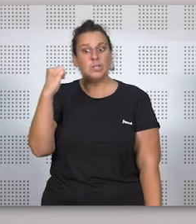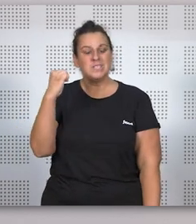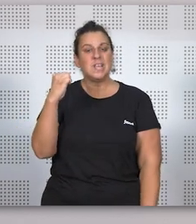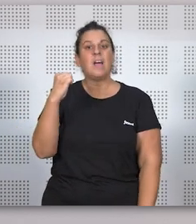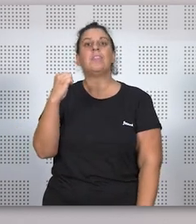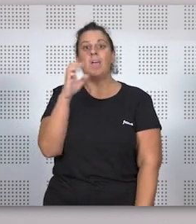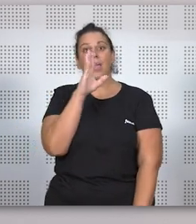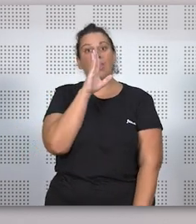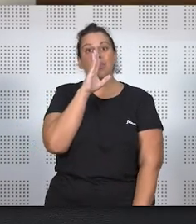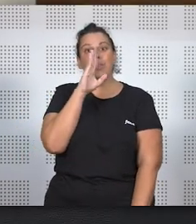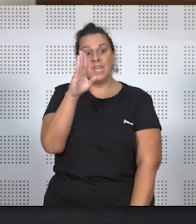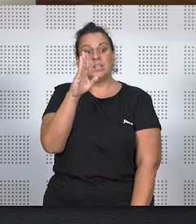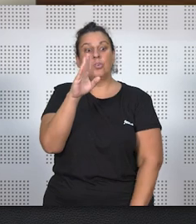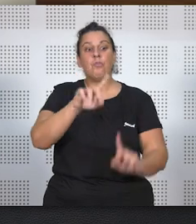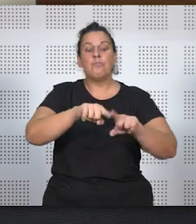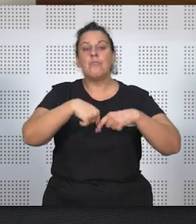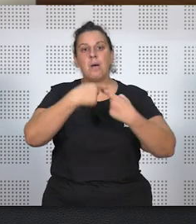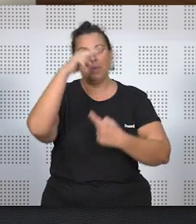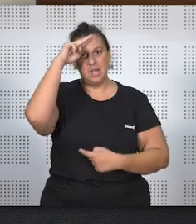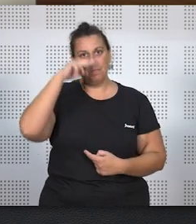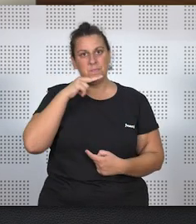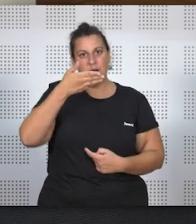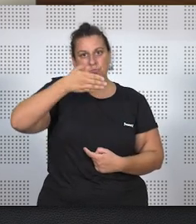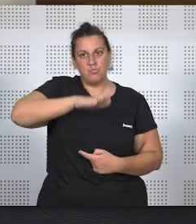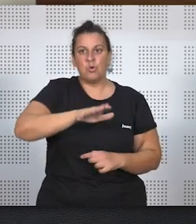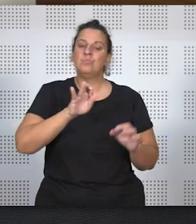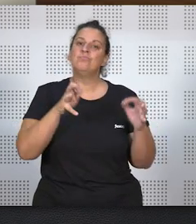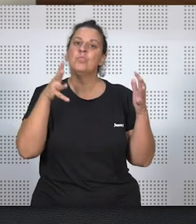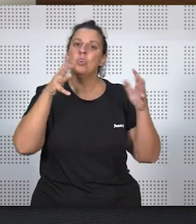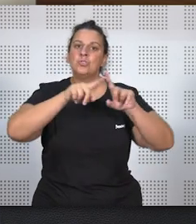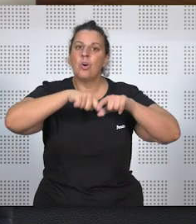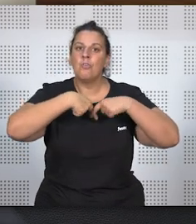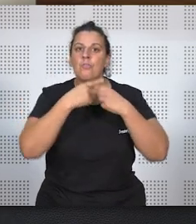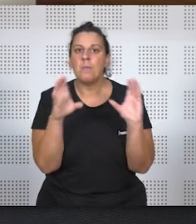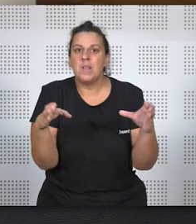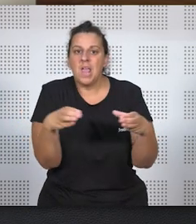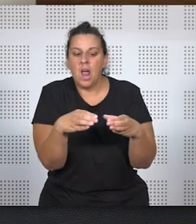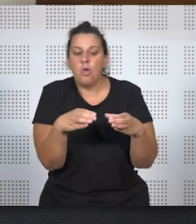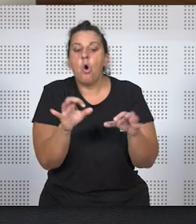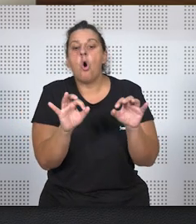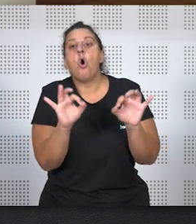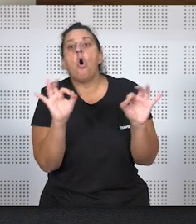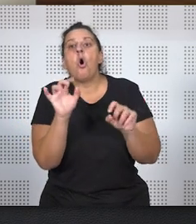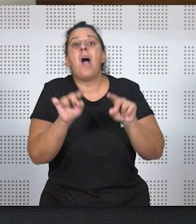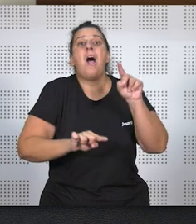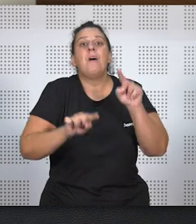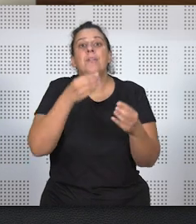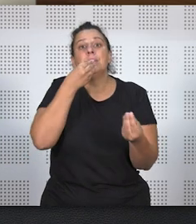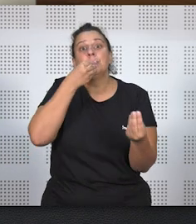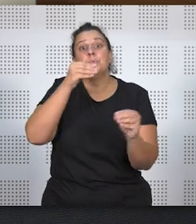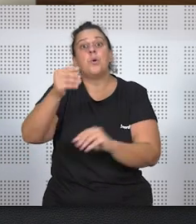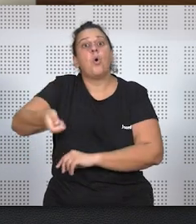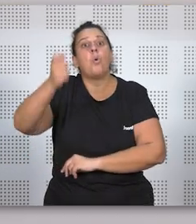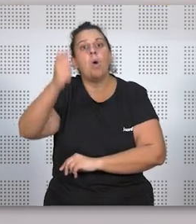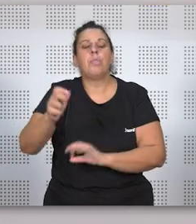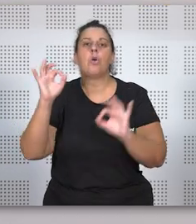a la familia del padre fallecido, a un consejo familiar o incluso en algunos casos se podía otorgar la patria potestad